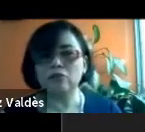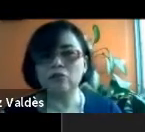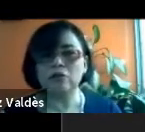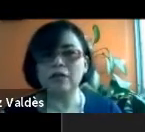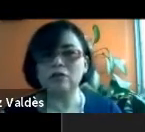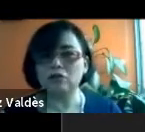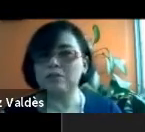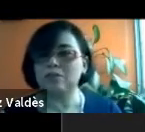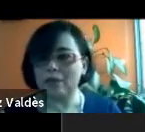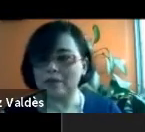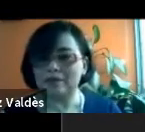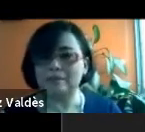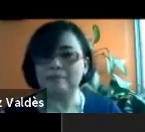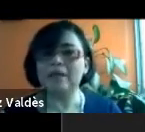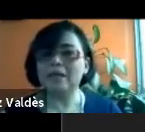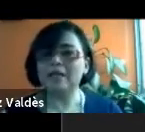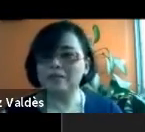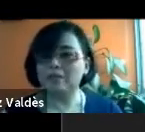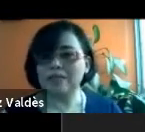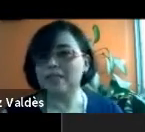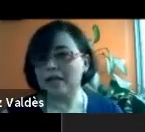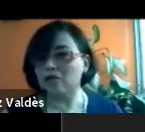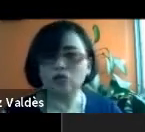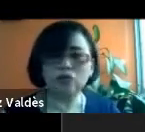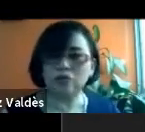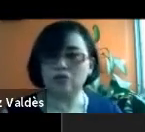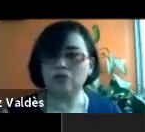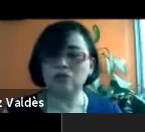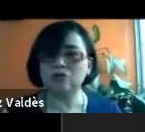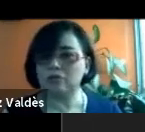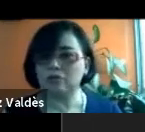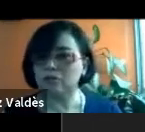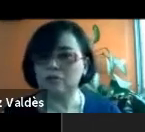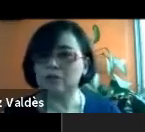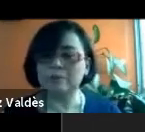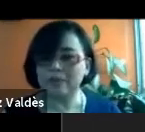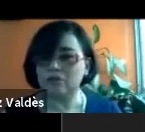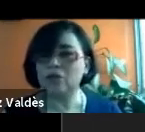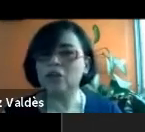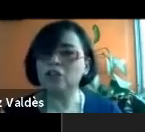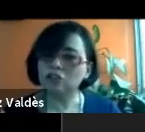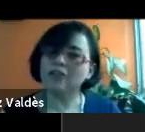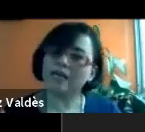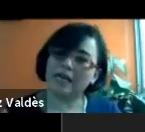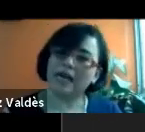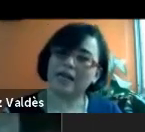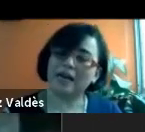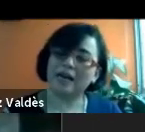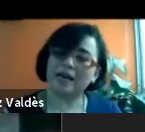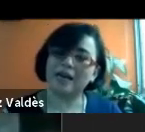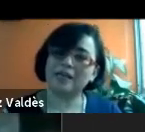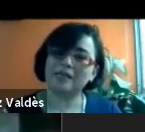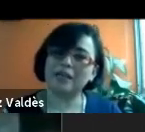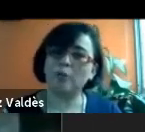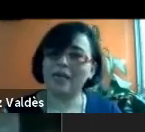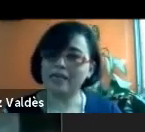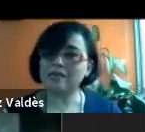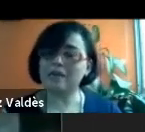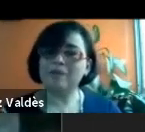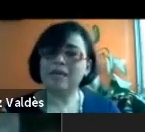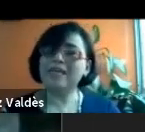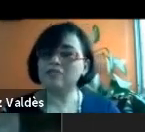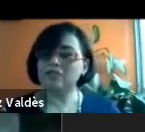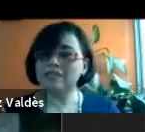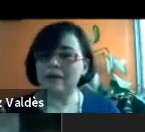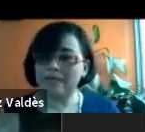esta foto son mis cuates. Y te voy a decir algo, no son, no son, no somos amigos. Yo llegué a dar, este, cupcakes,